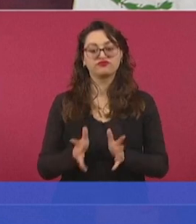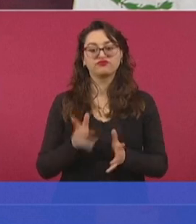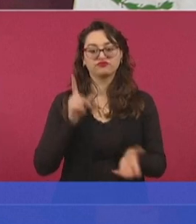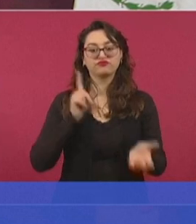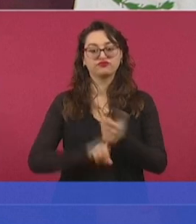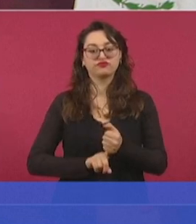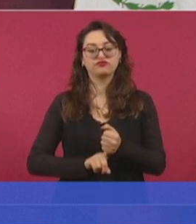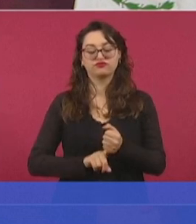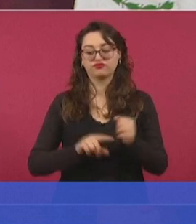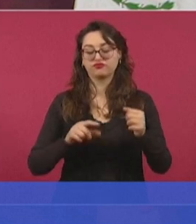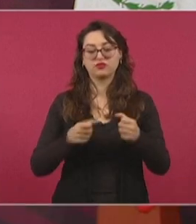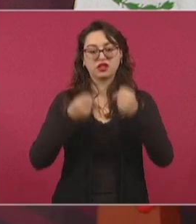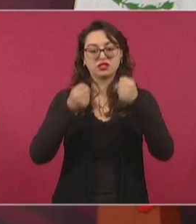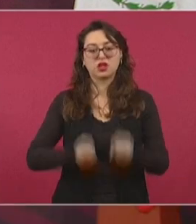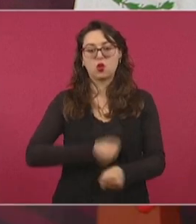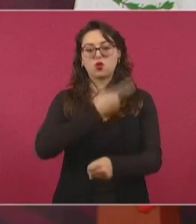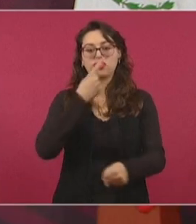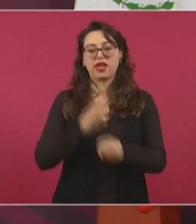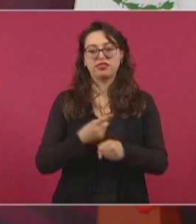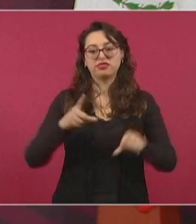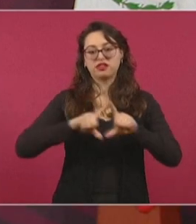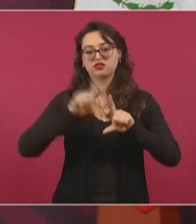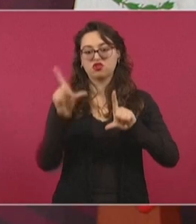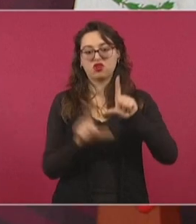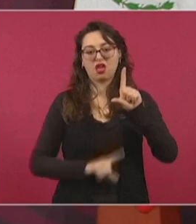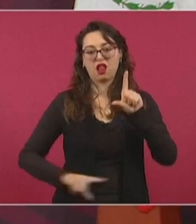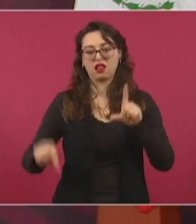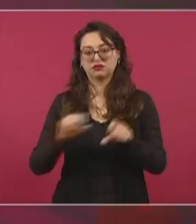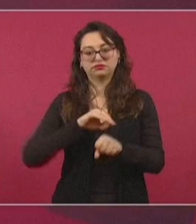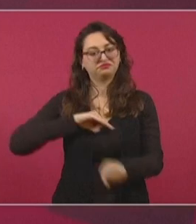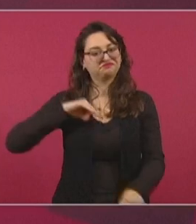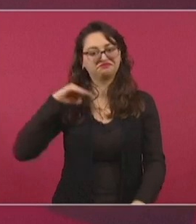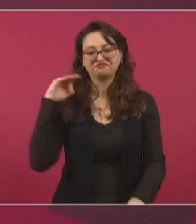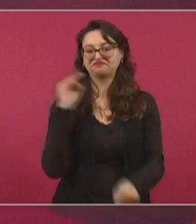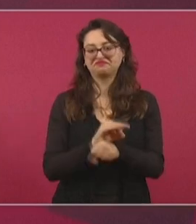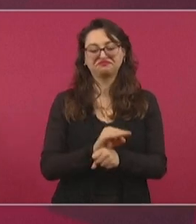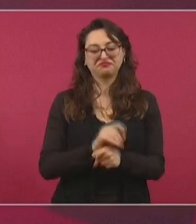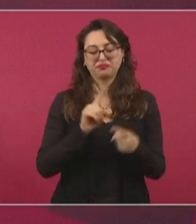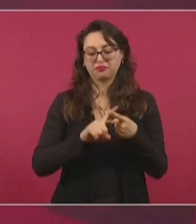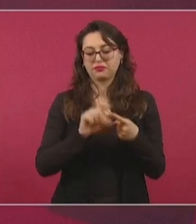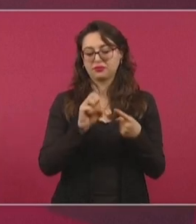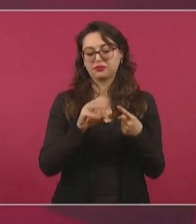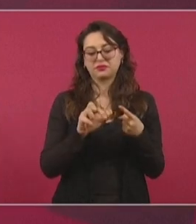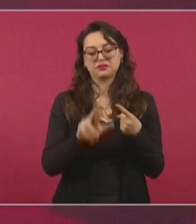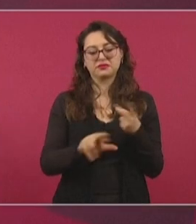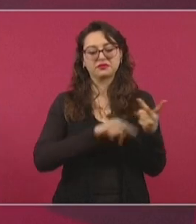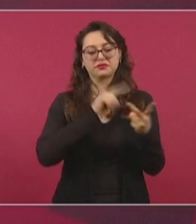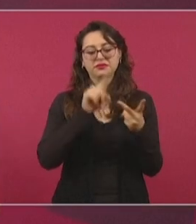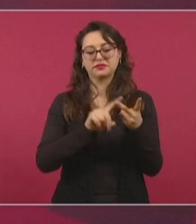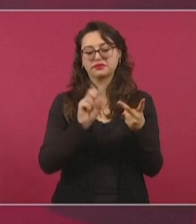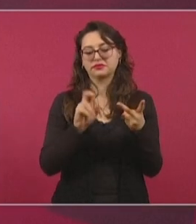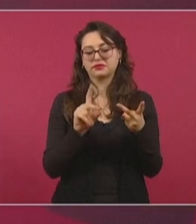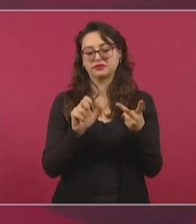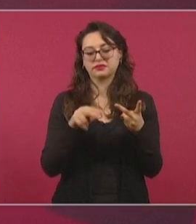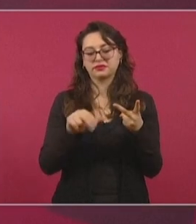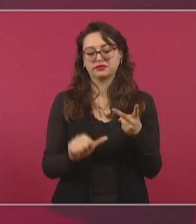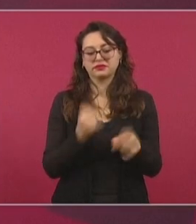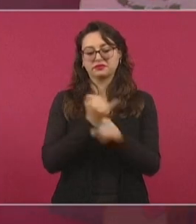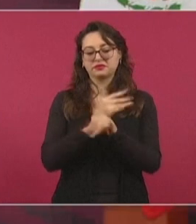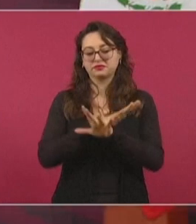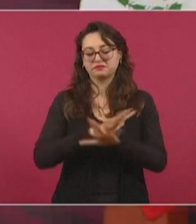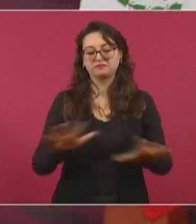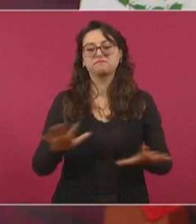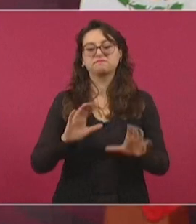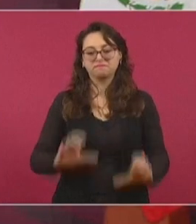de la Secretaría de Marina y la Secretaría de la